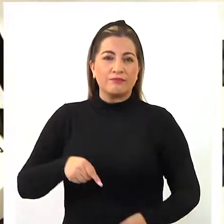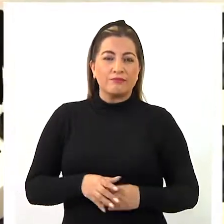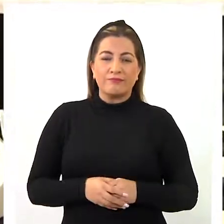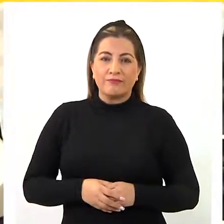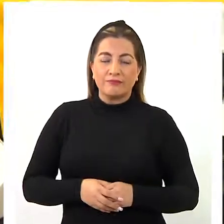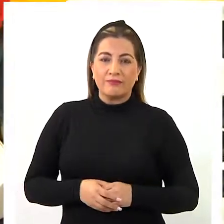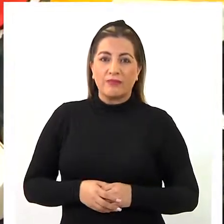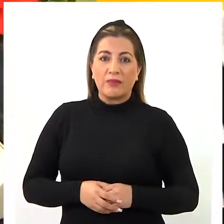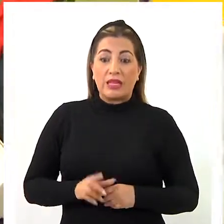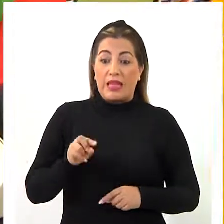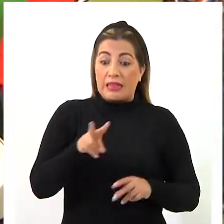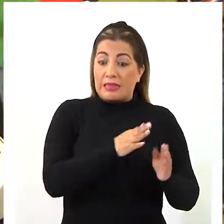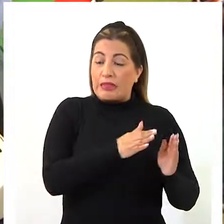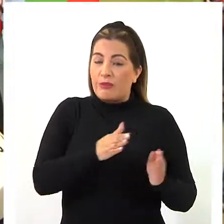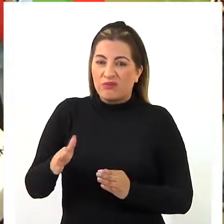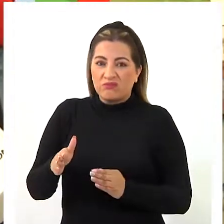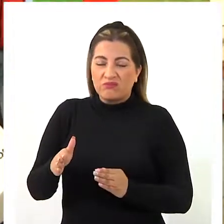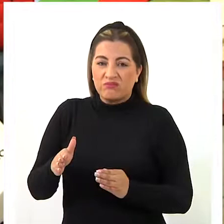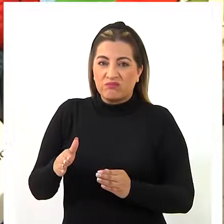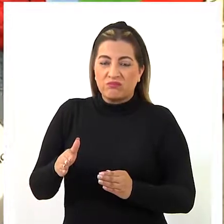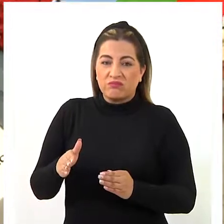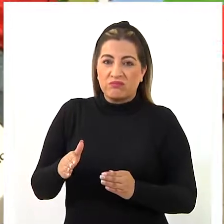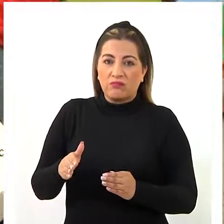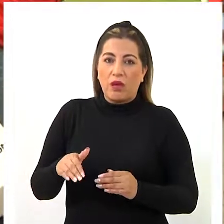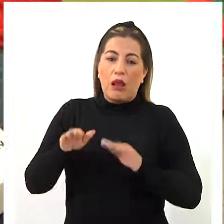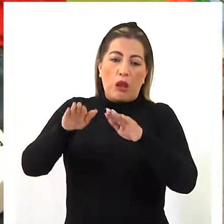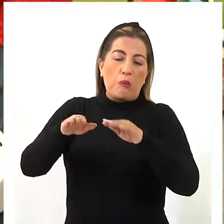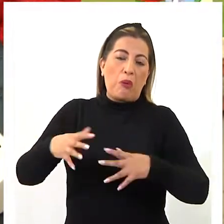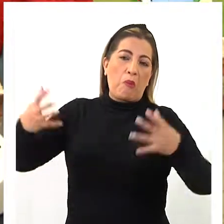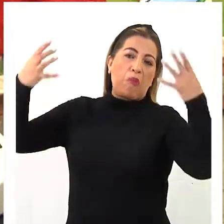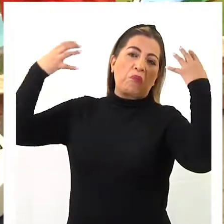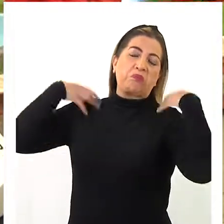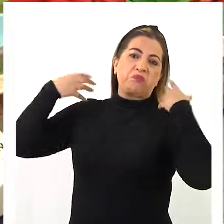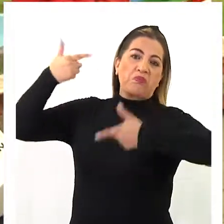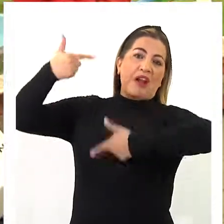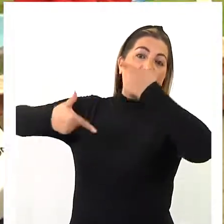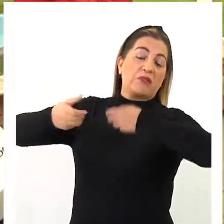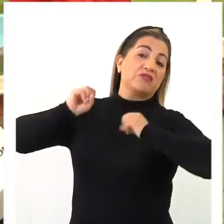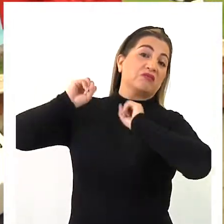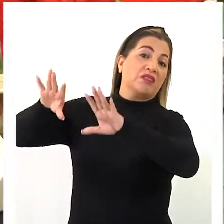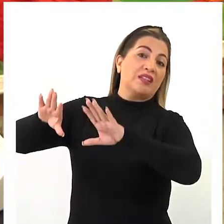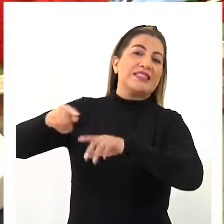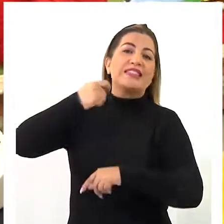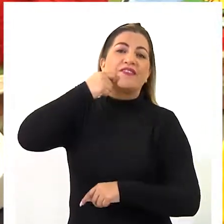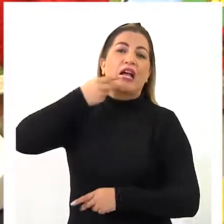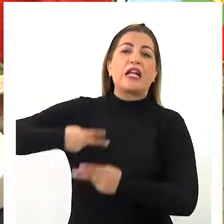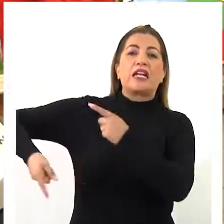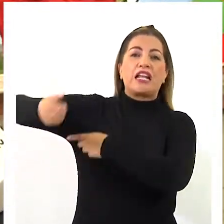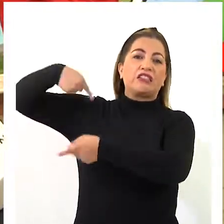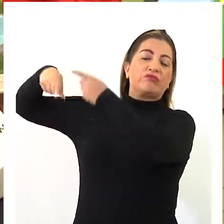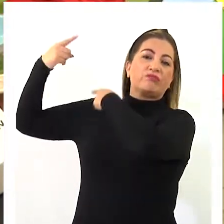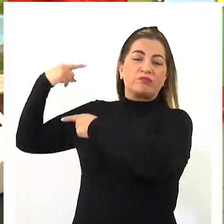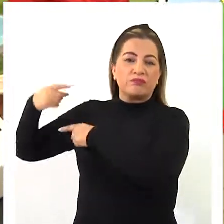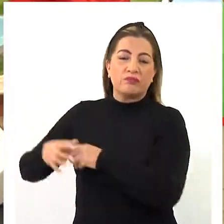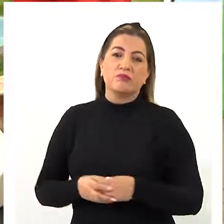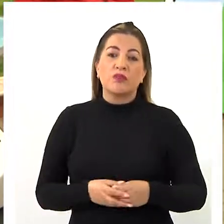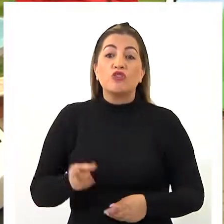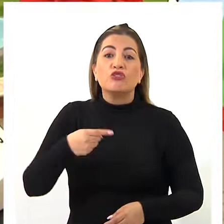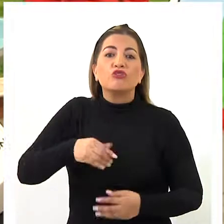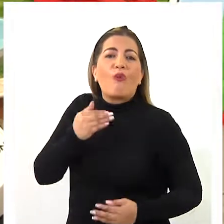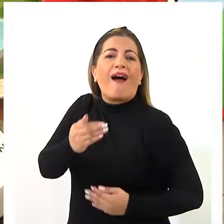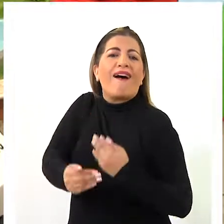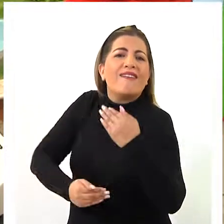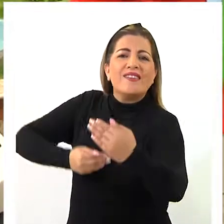este proceso a los mismos de siempre, a los políticos de siempre, sería un retroceso del movimiento. Vamos a